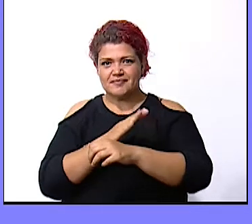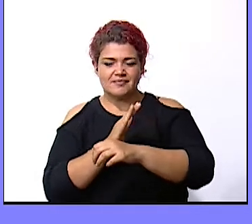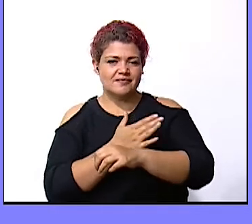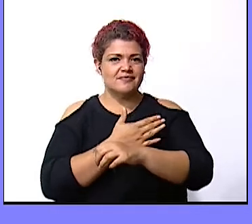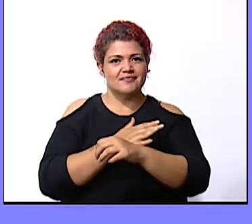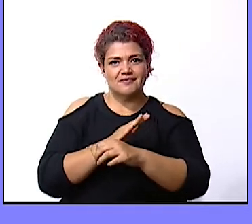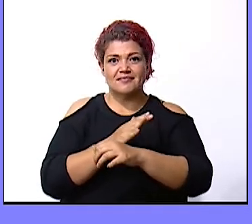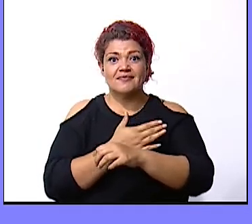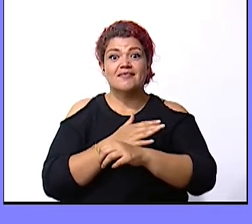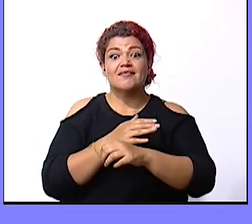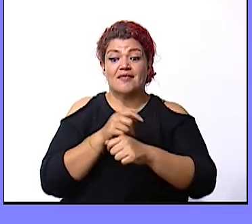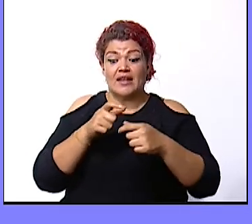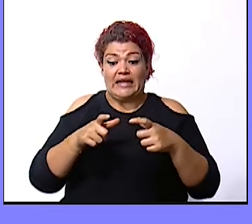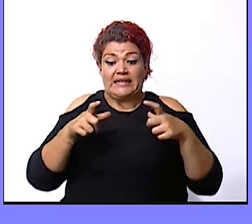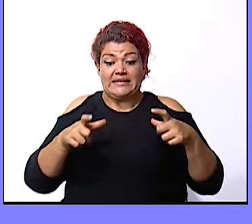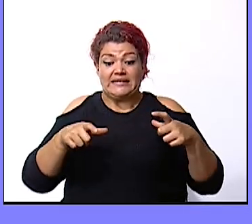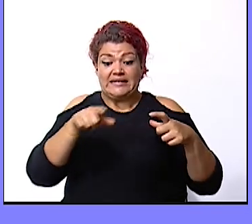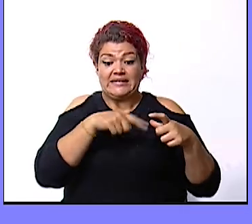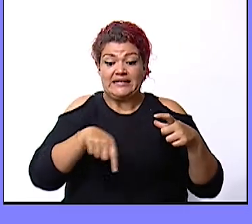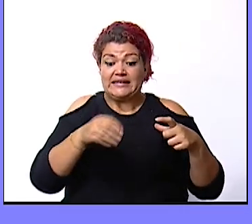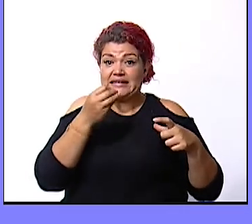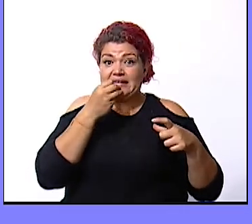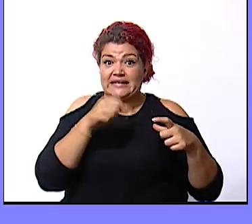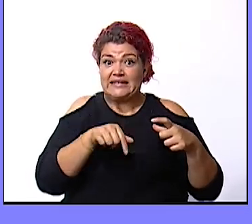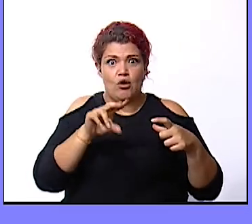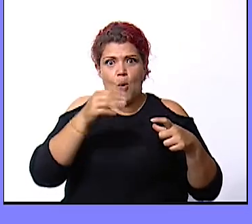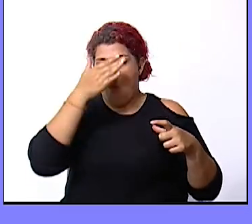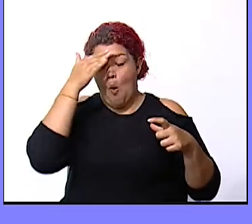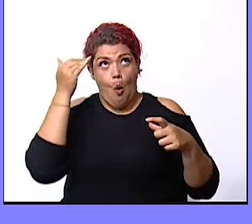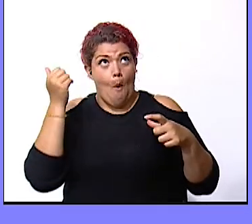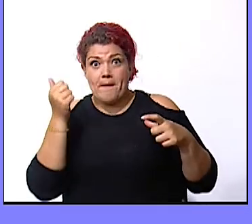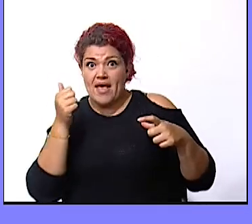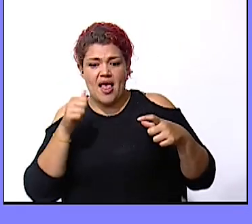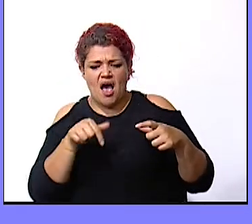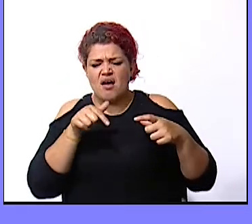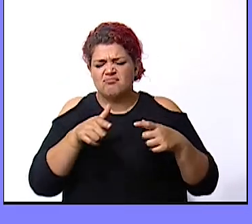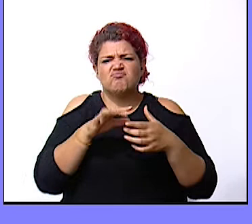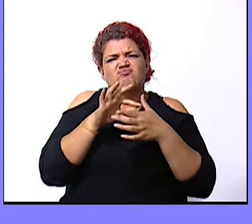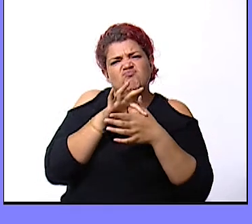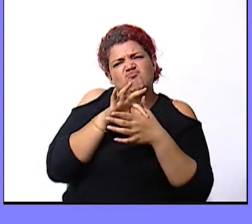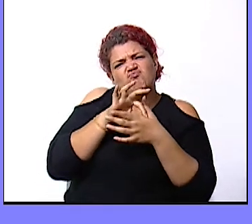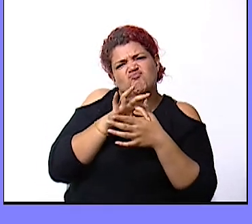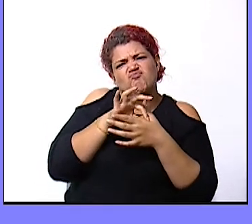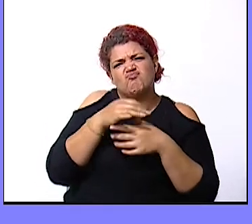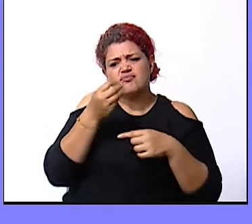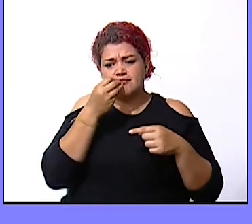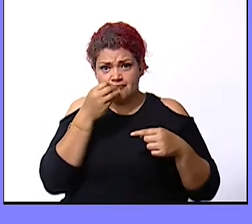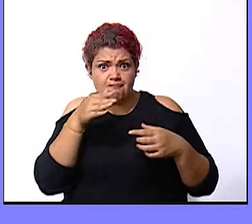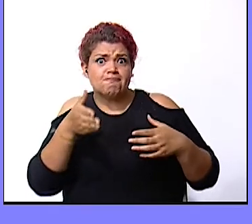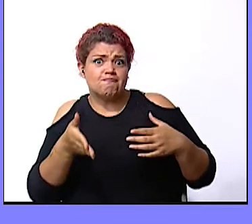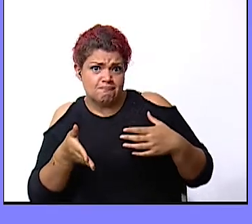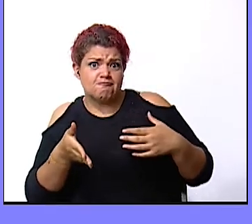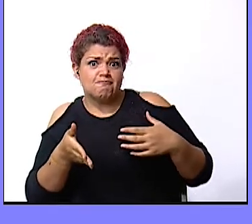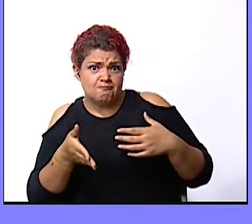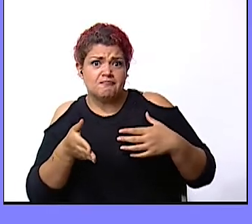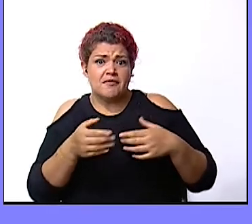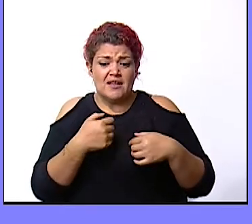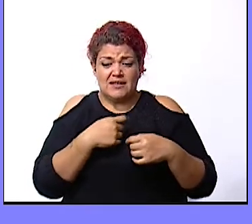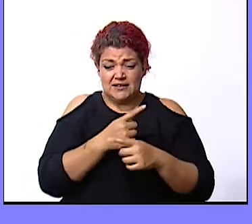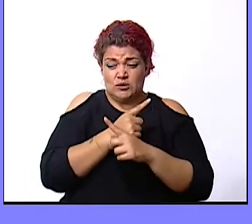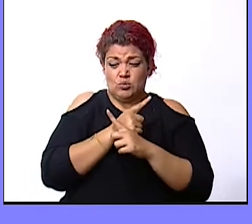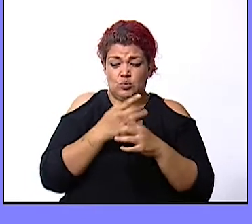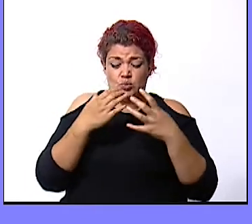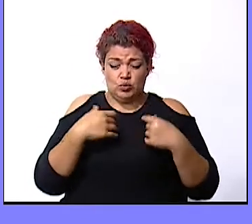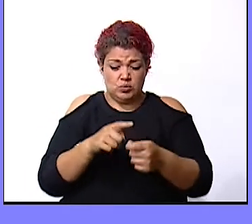en tu plato no debes de olvidar proteína de origen animal de anticuerpos tu